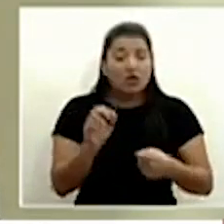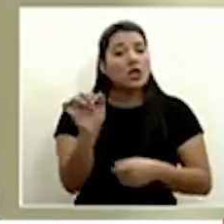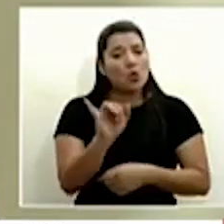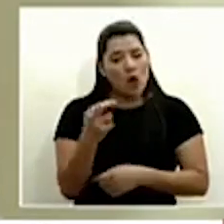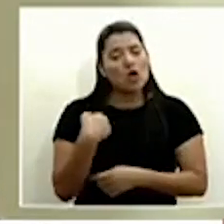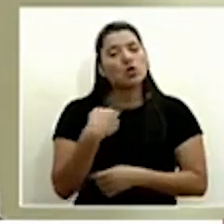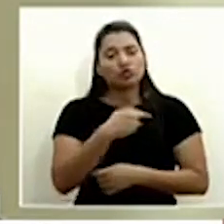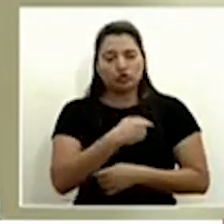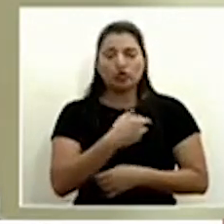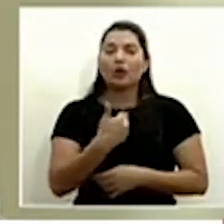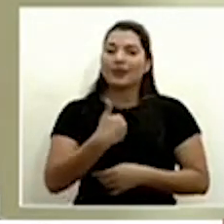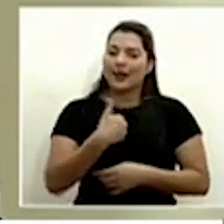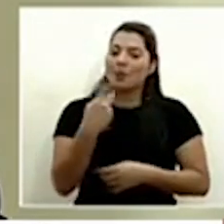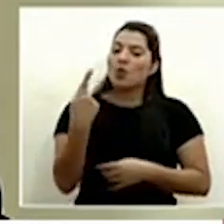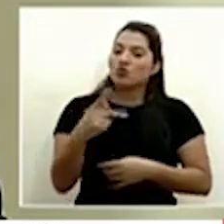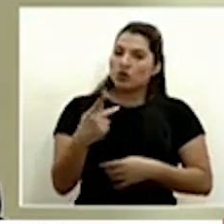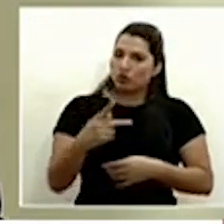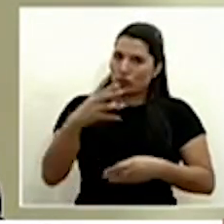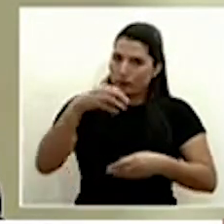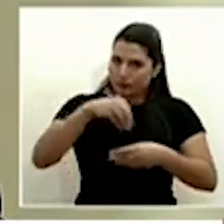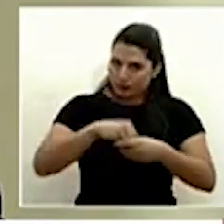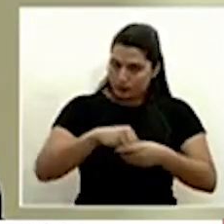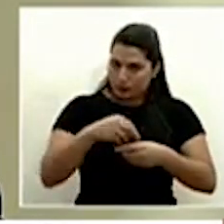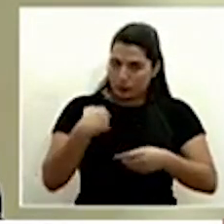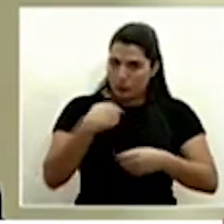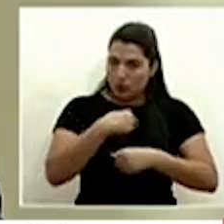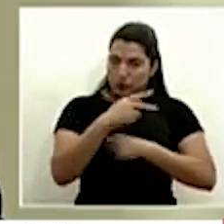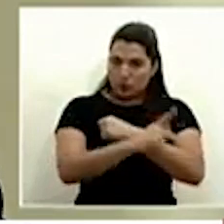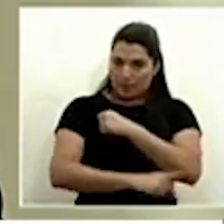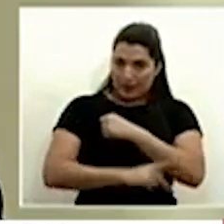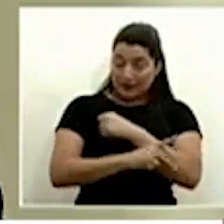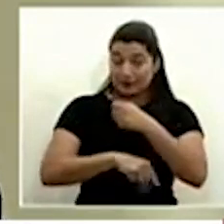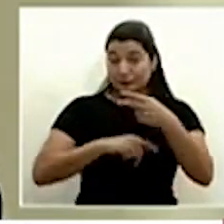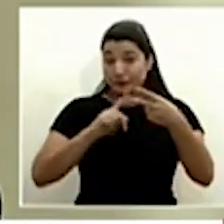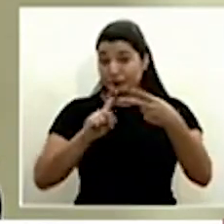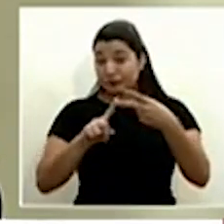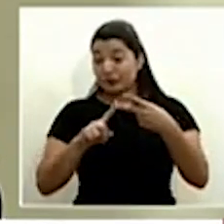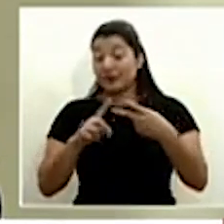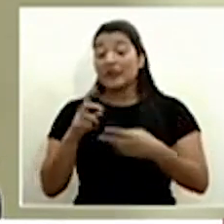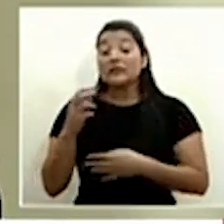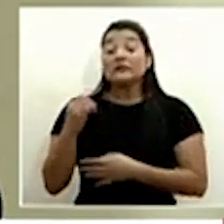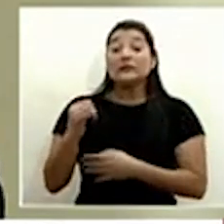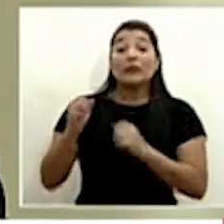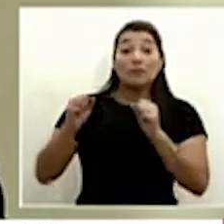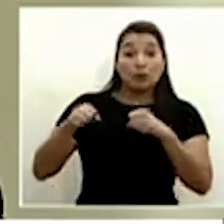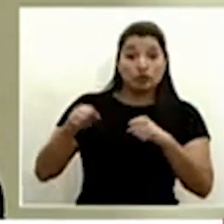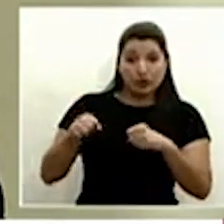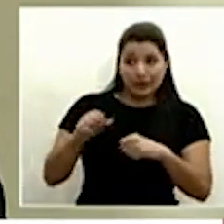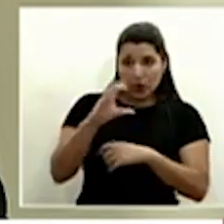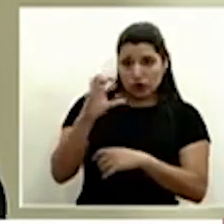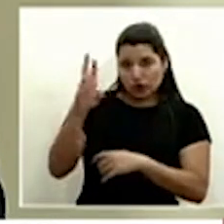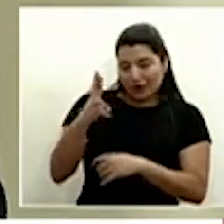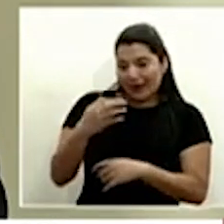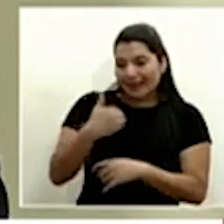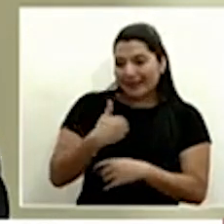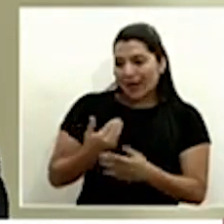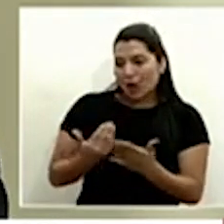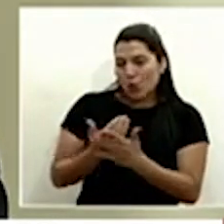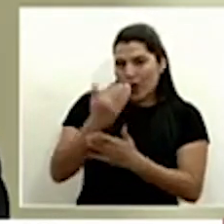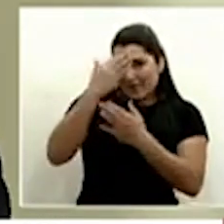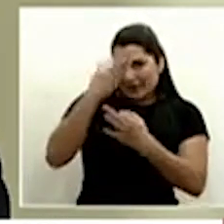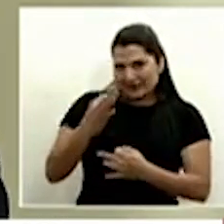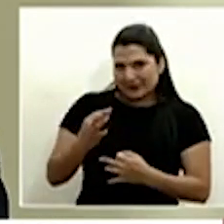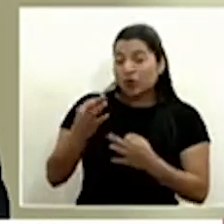dentro y real. Y con respecto a la posibilidad de que el país tome medidas adicionales ya en realidad la misma